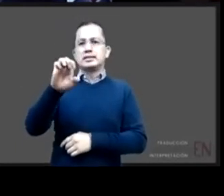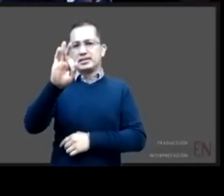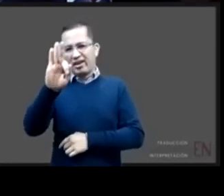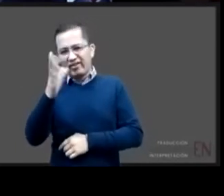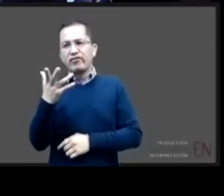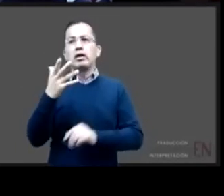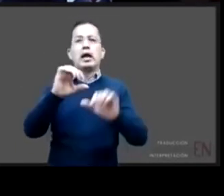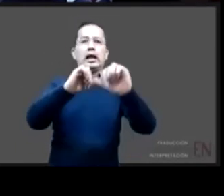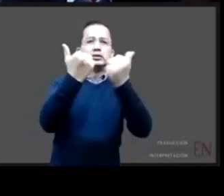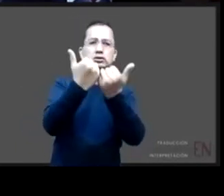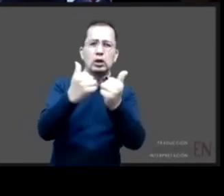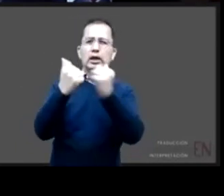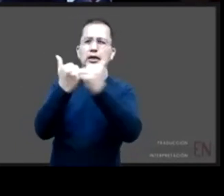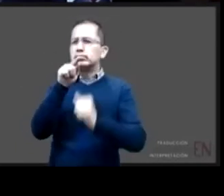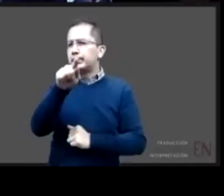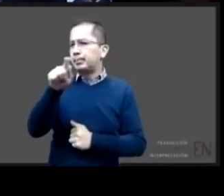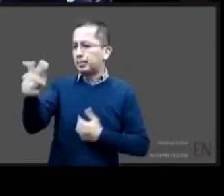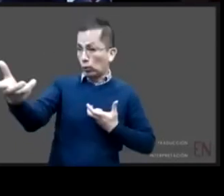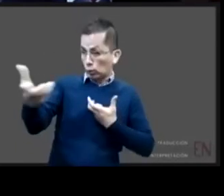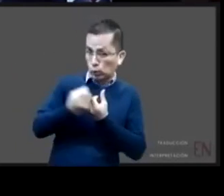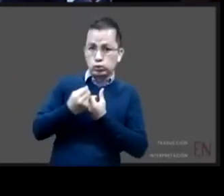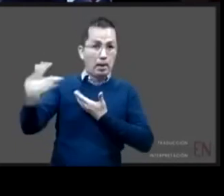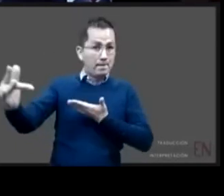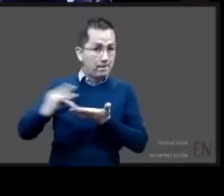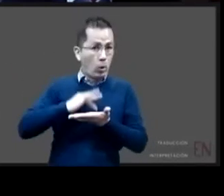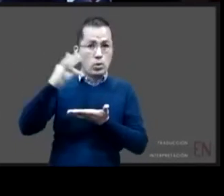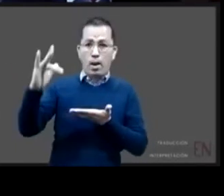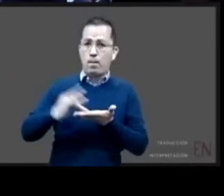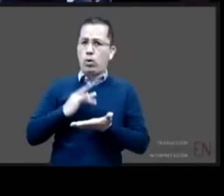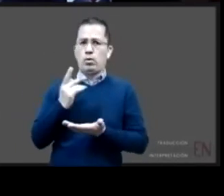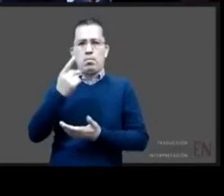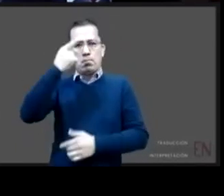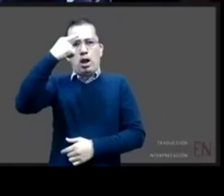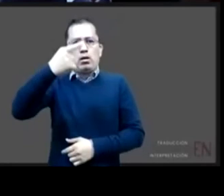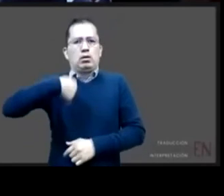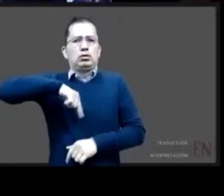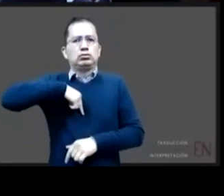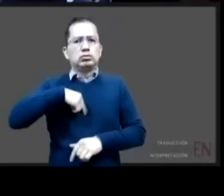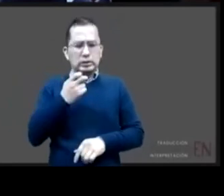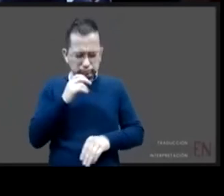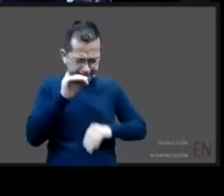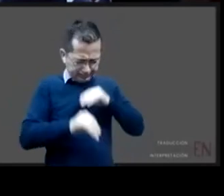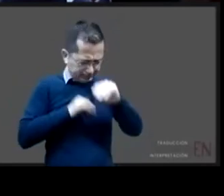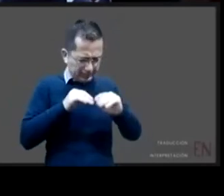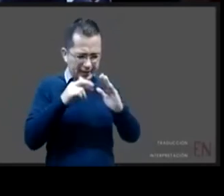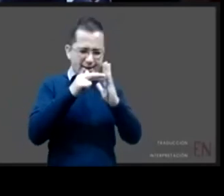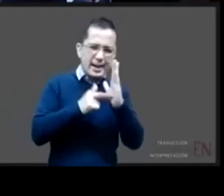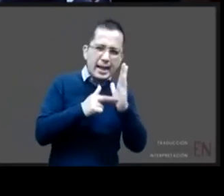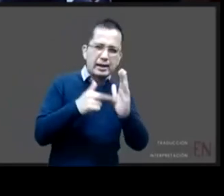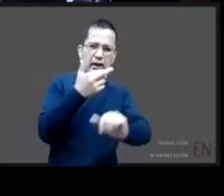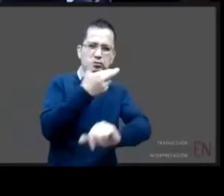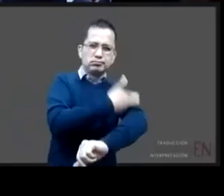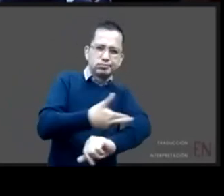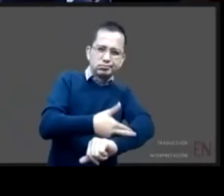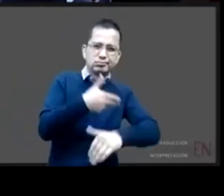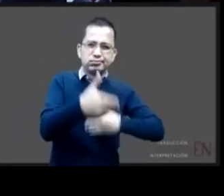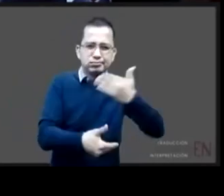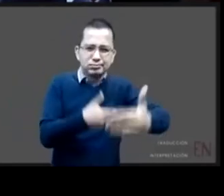con nosotros nos permitieron poder diseñar estos protocolos de actuación y uno de los principales